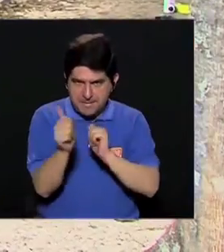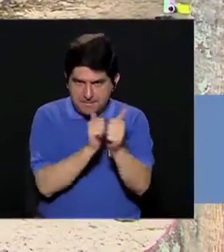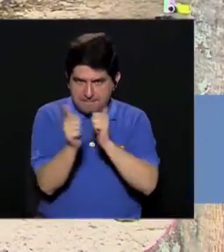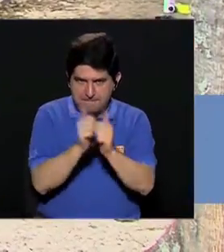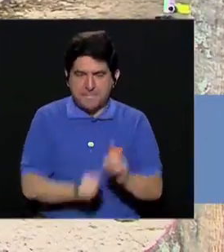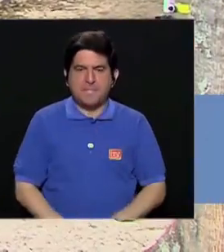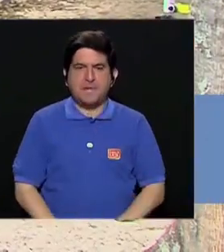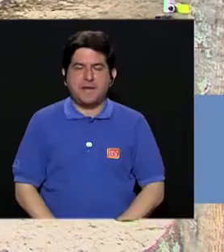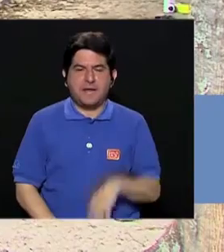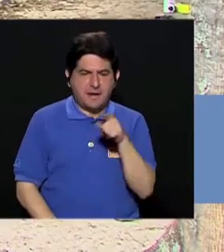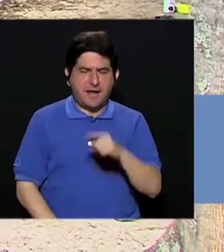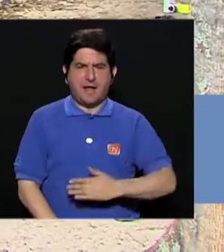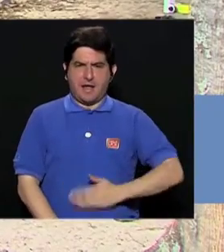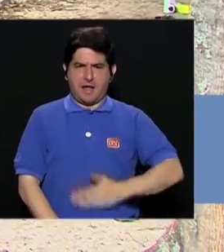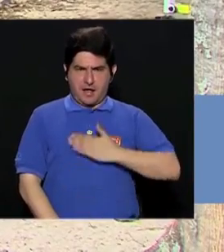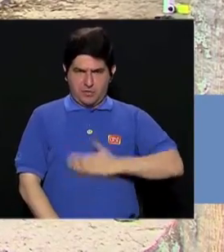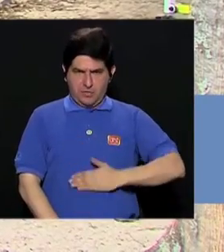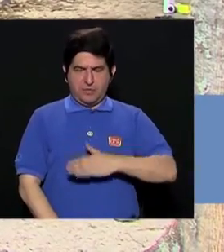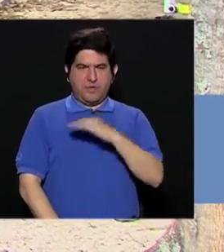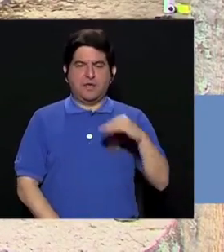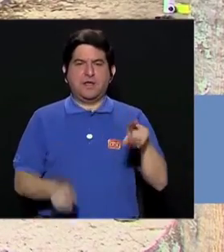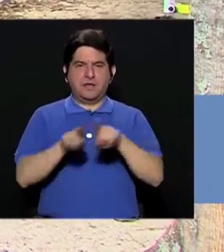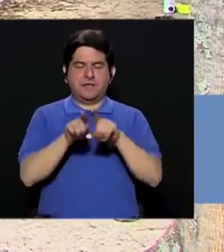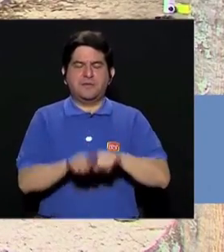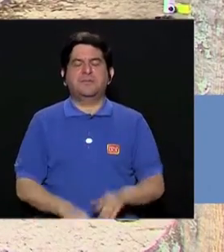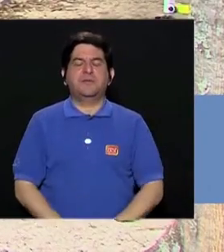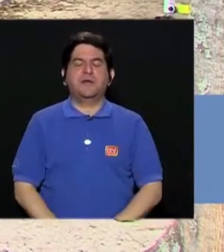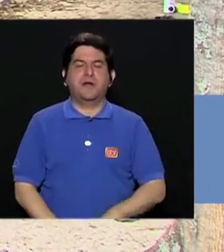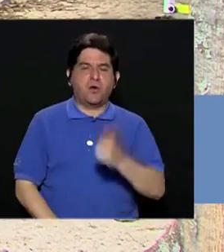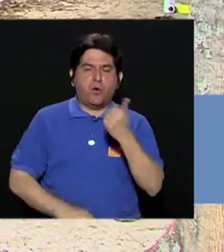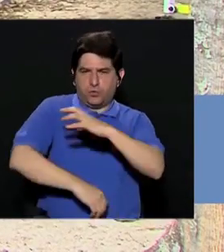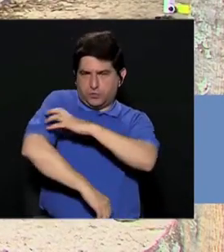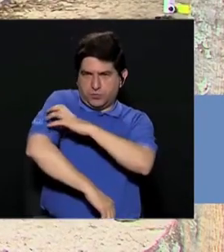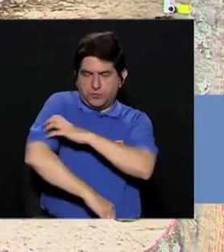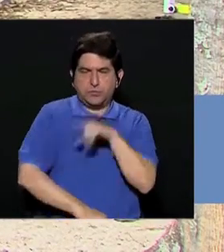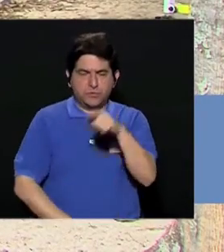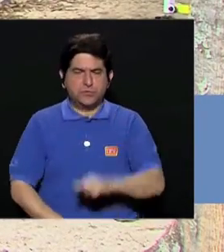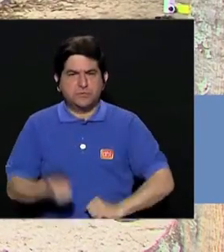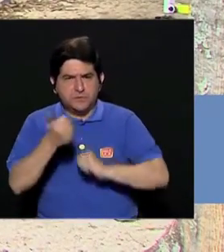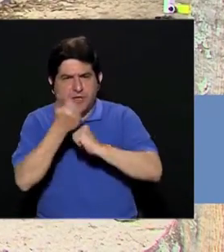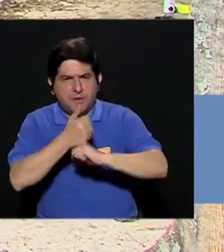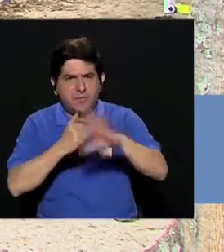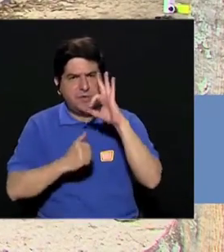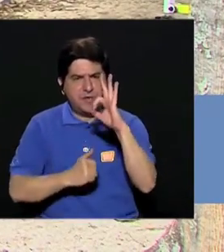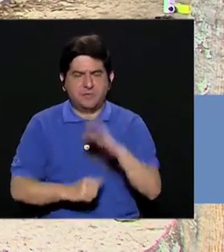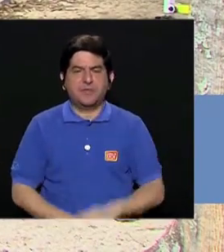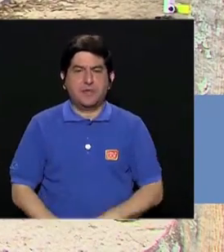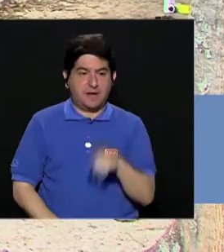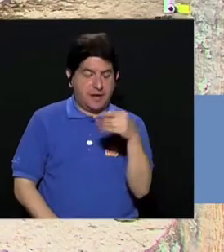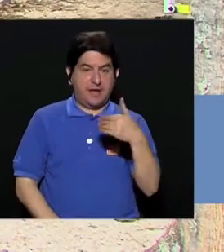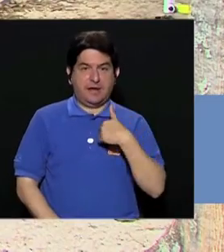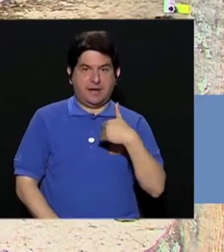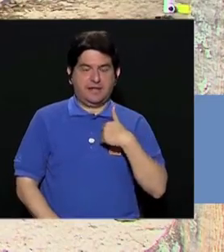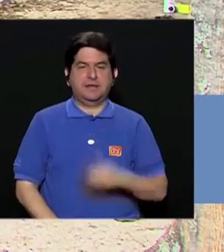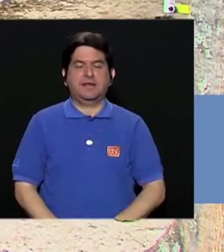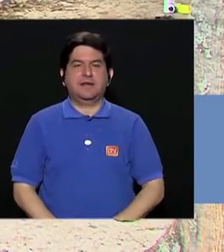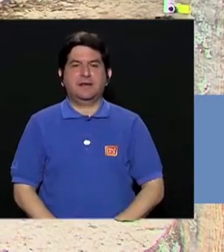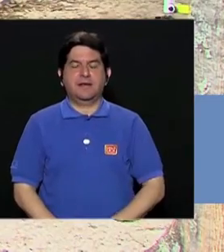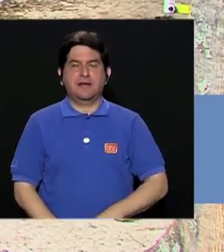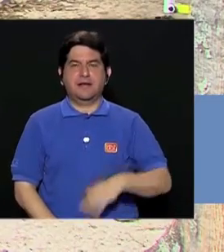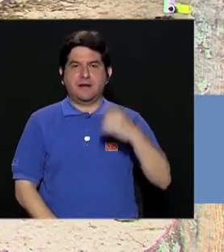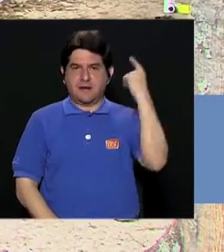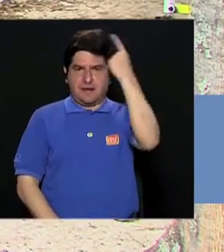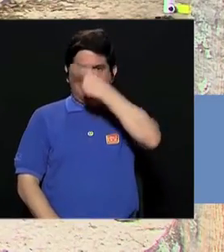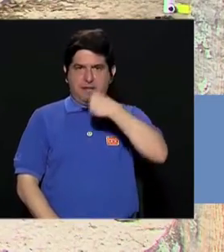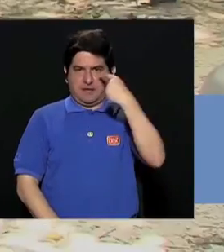ejercicio que vamos a hacer trabaja en los abdominales en general y el psoas ciliaco. Tienen que apoyarse bien, aquí tienen unos apoyadores especiales, la espalda, la